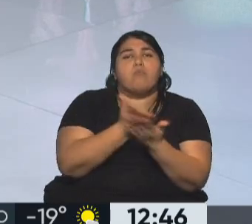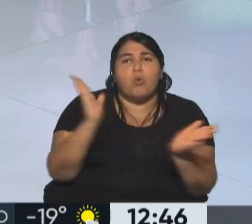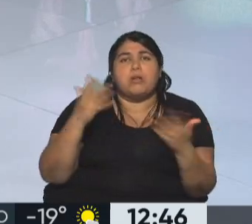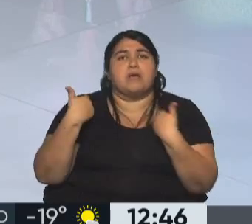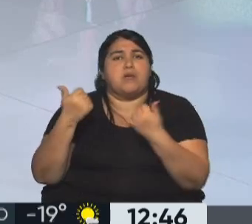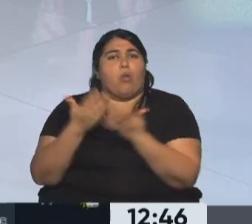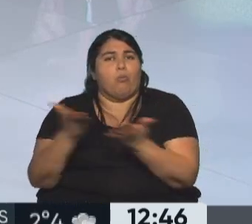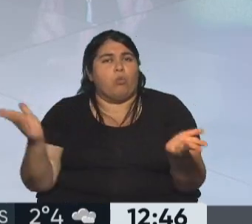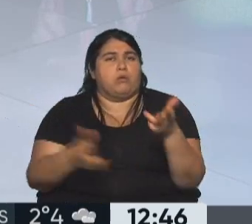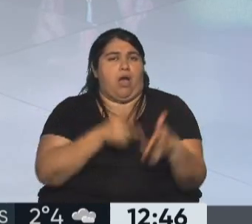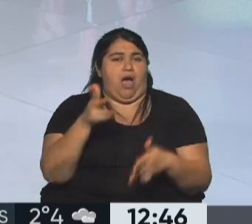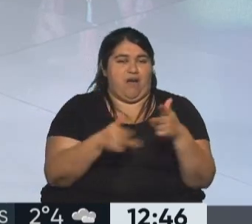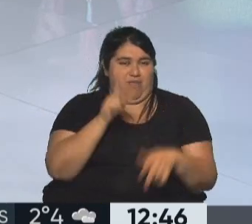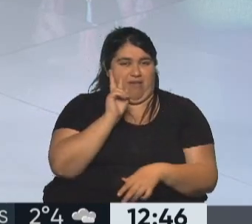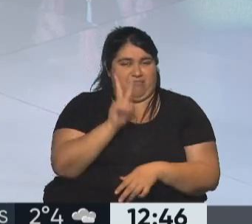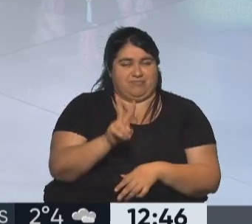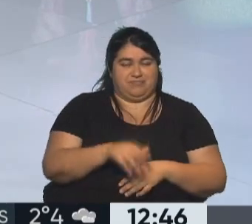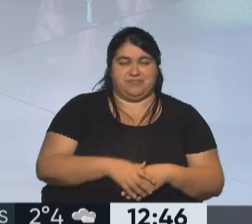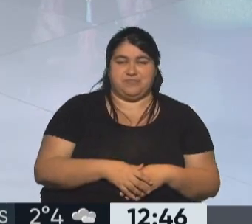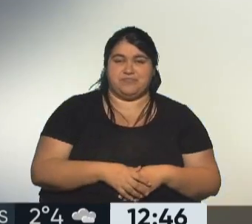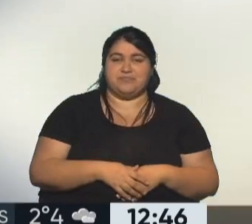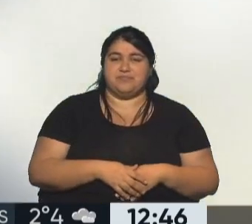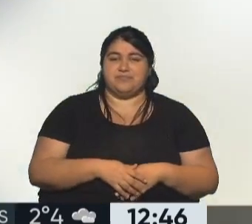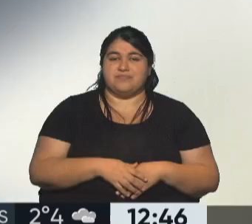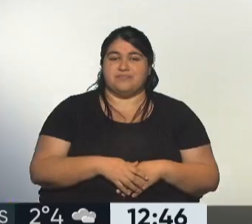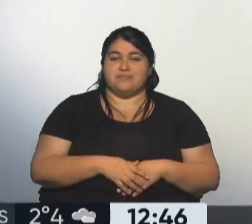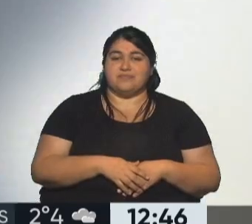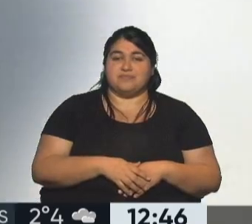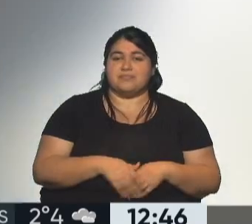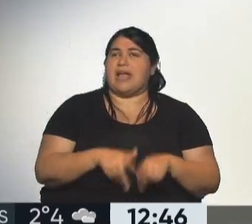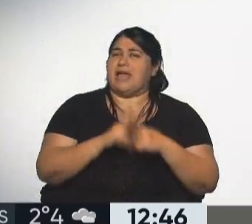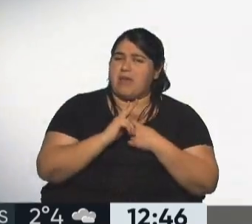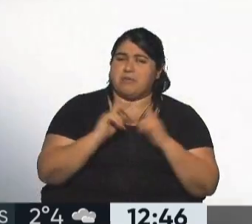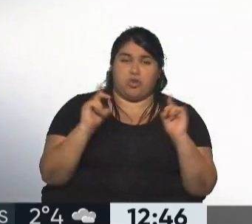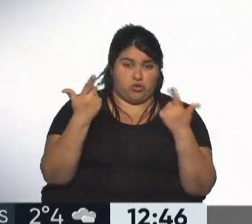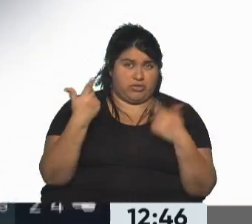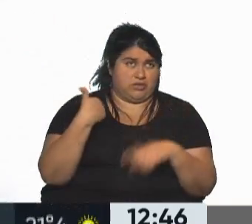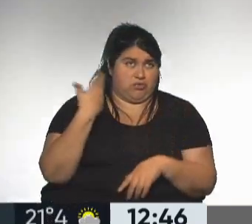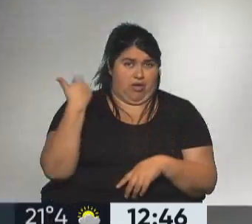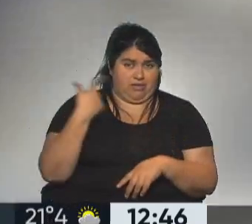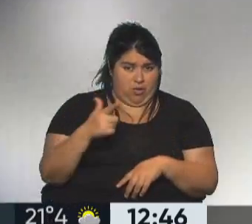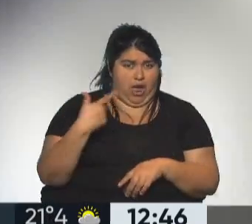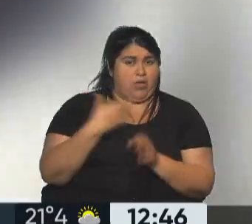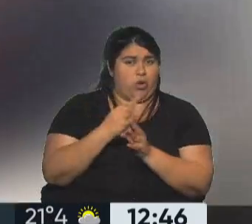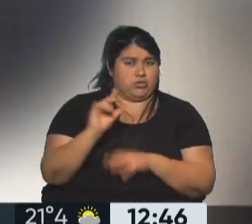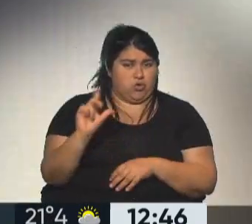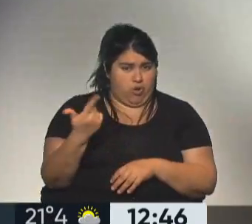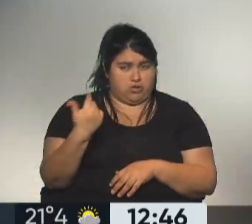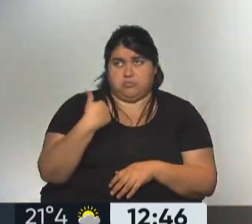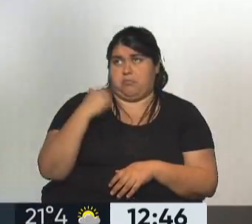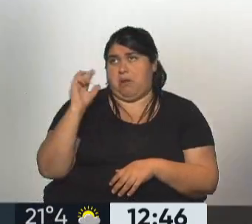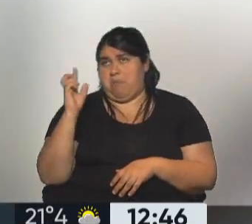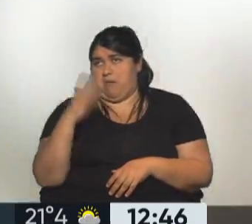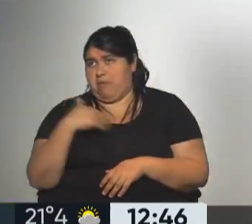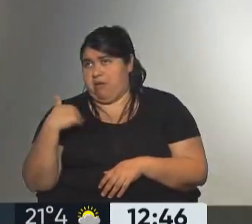pública, así lo decía Catriel en sus redes. No tenía las herramientas, no tenía la guita para agarpar mi educación, ni yo ni mis viejos, te